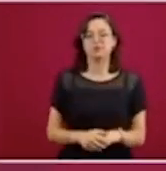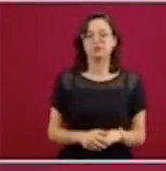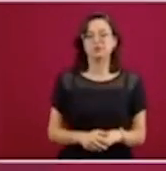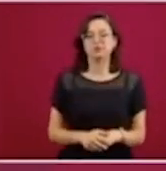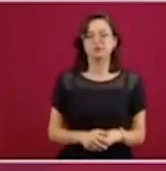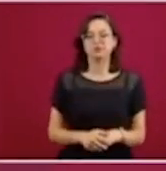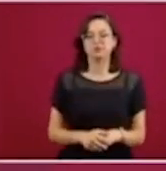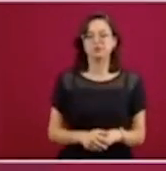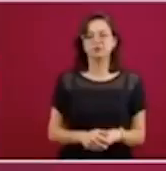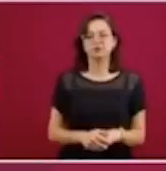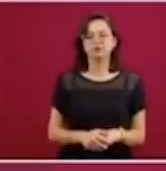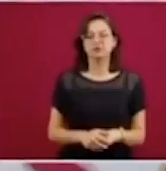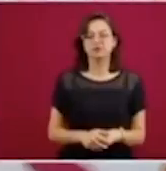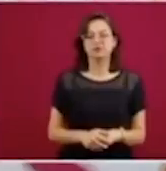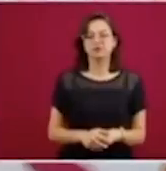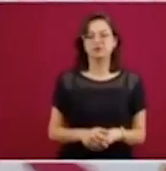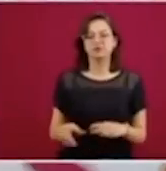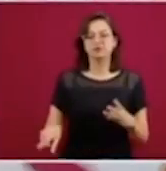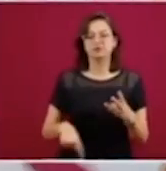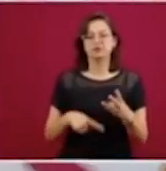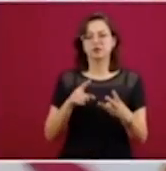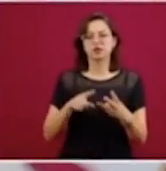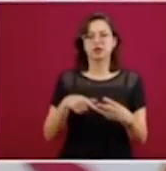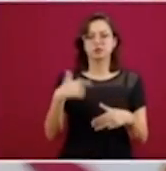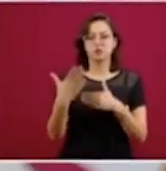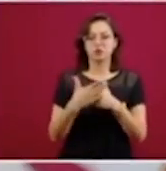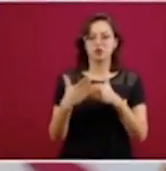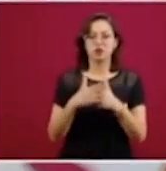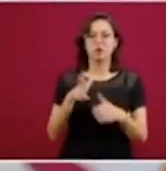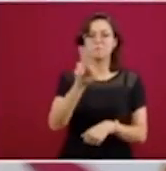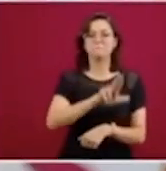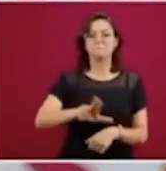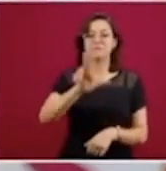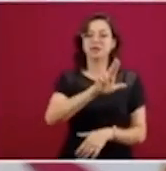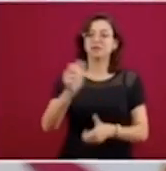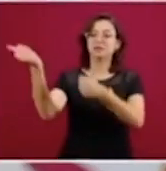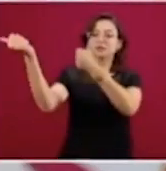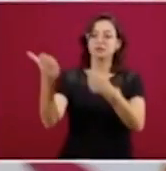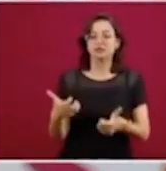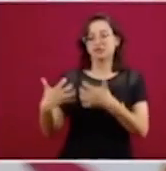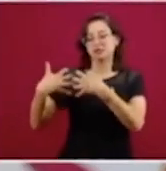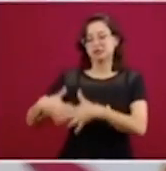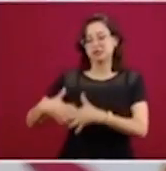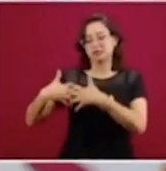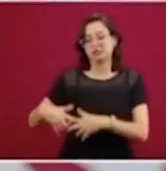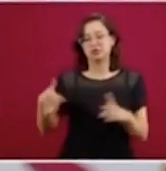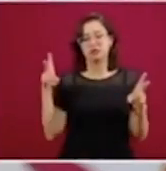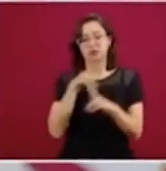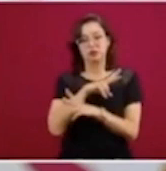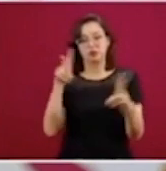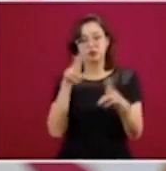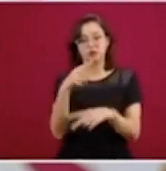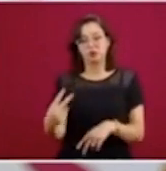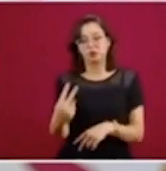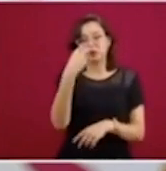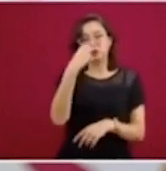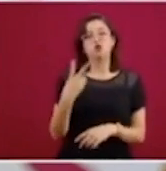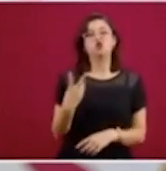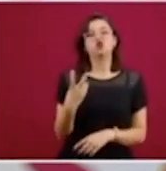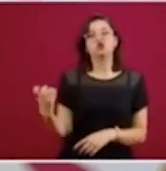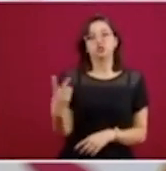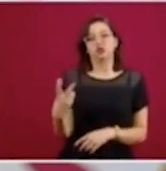como ya dije, el del día martes principalmente son ventiladores, son 200 ventiladores.